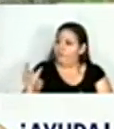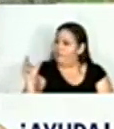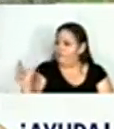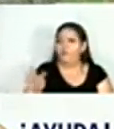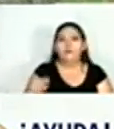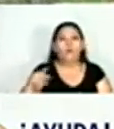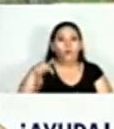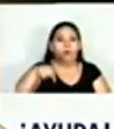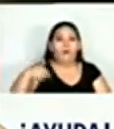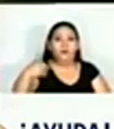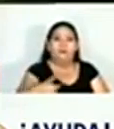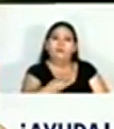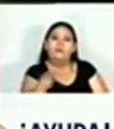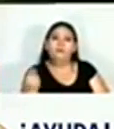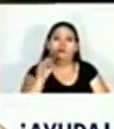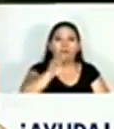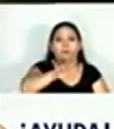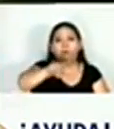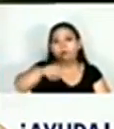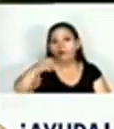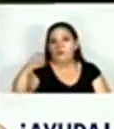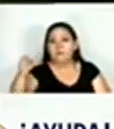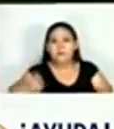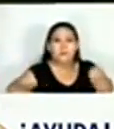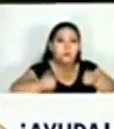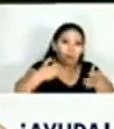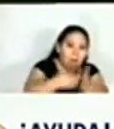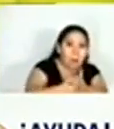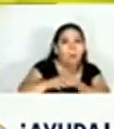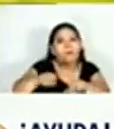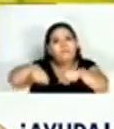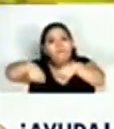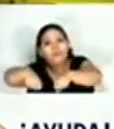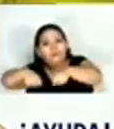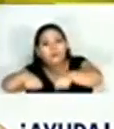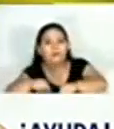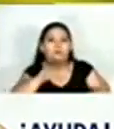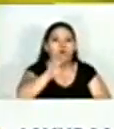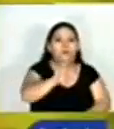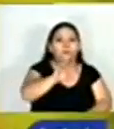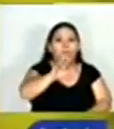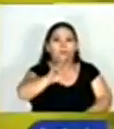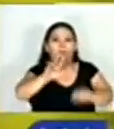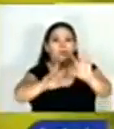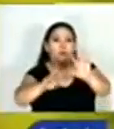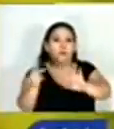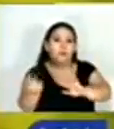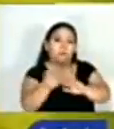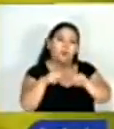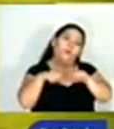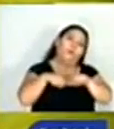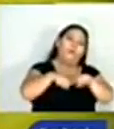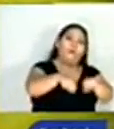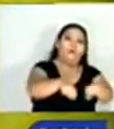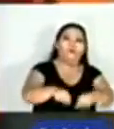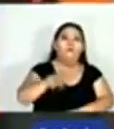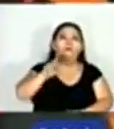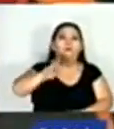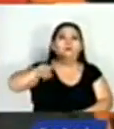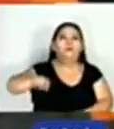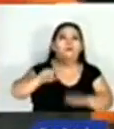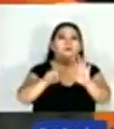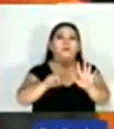se contabilizan casi 3.000 accidentes de tránsito de motocicletas en el que 438 personas perdieron la vida y 2